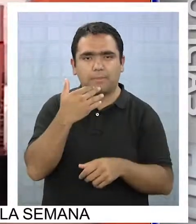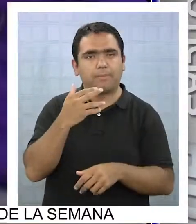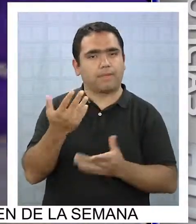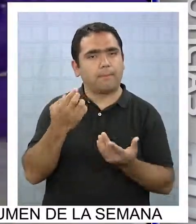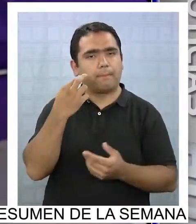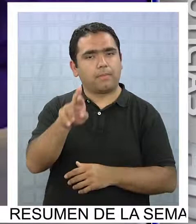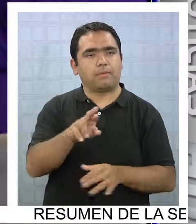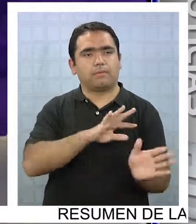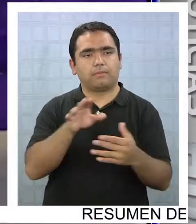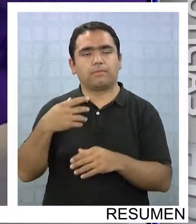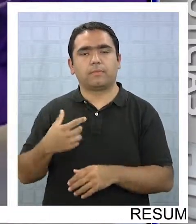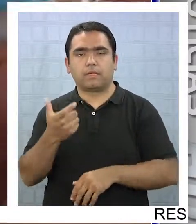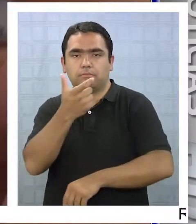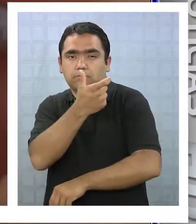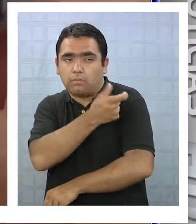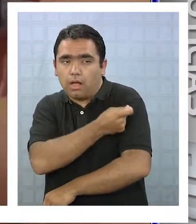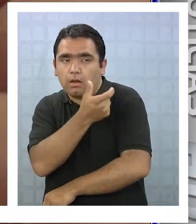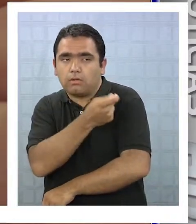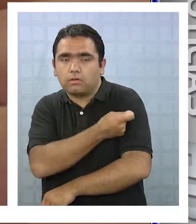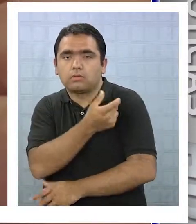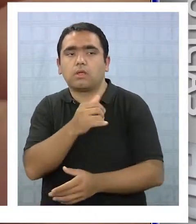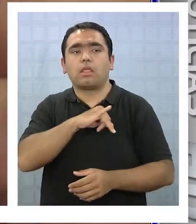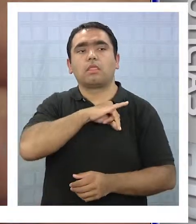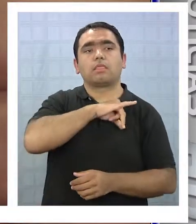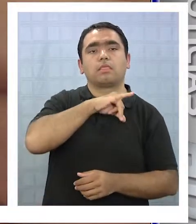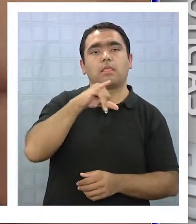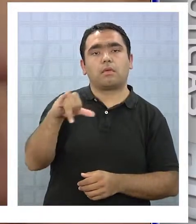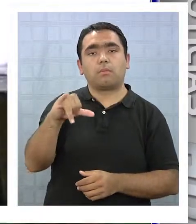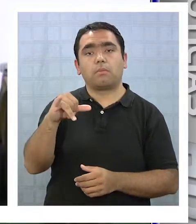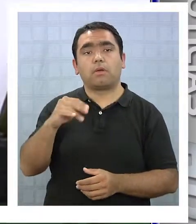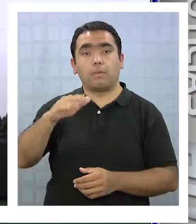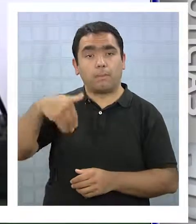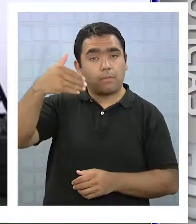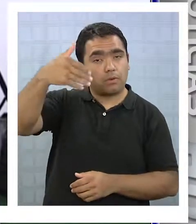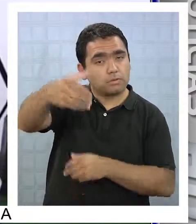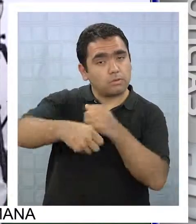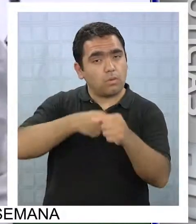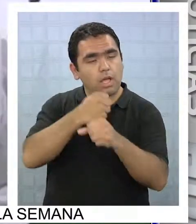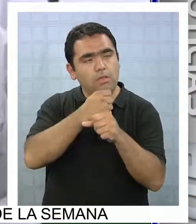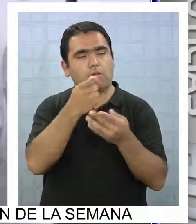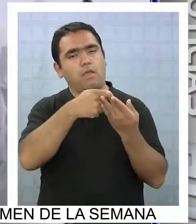vacunación, que evaluará sus resultados dentro de los próximos años.